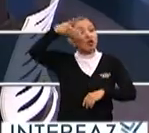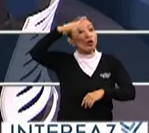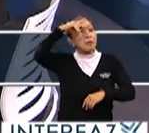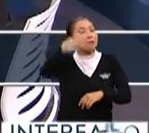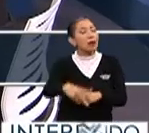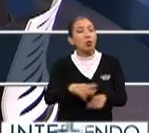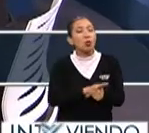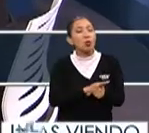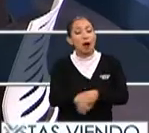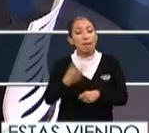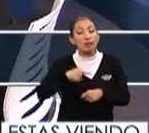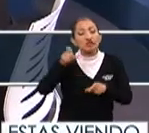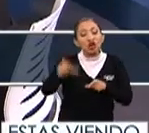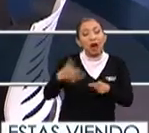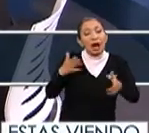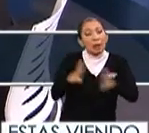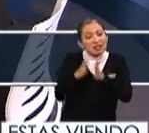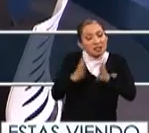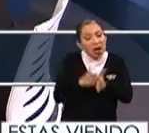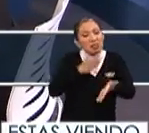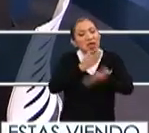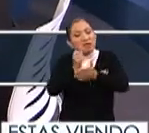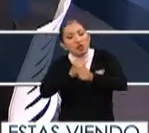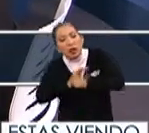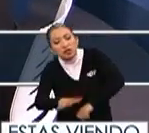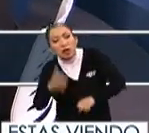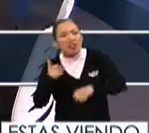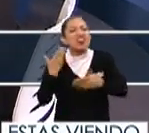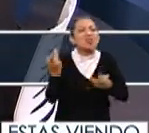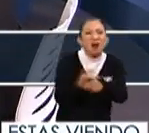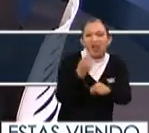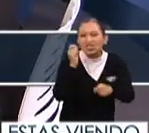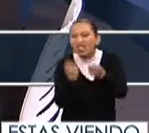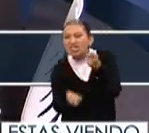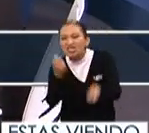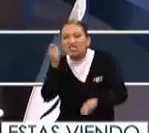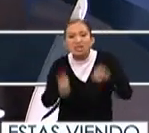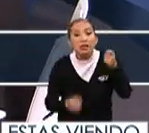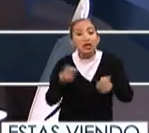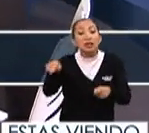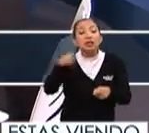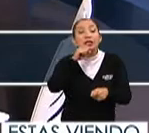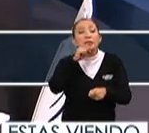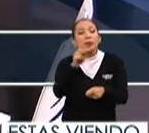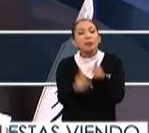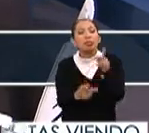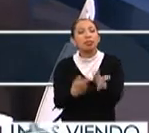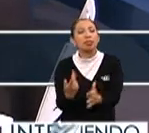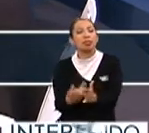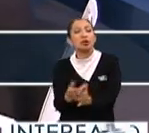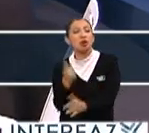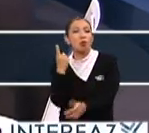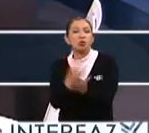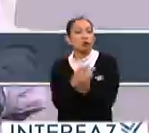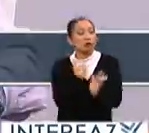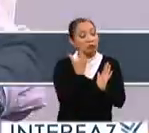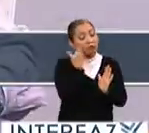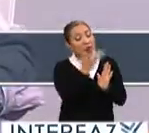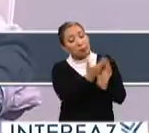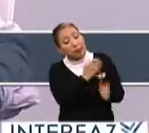México está en ciudadanos activos, participantes, informados, pero sobre todo que dialoguen frecuentemente y no solo